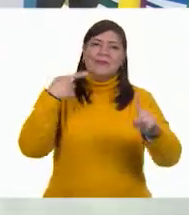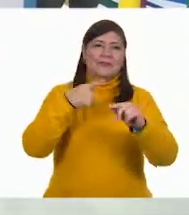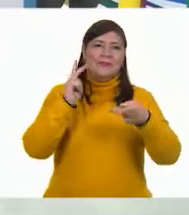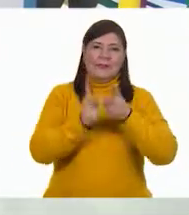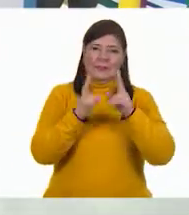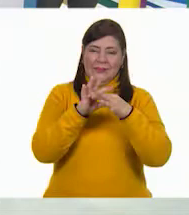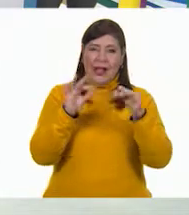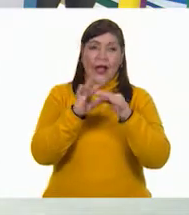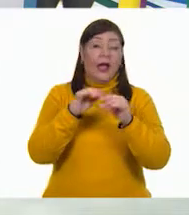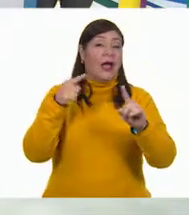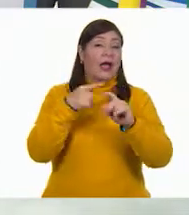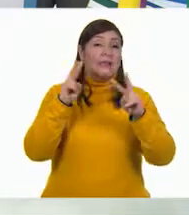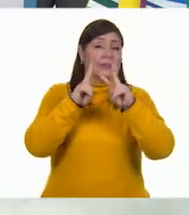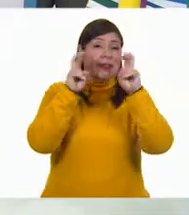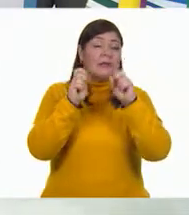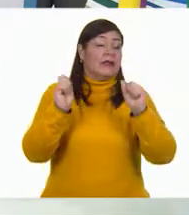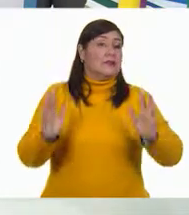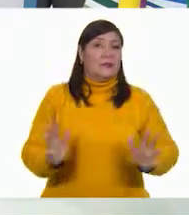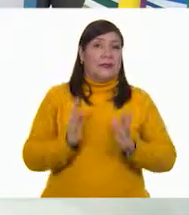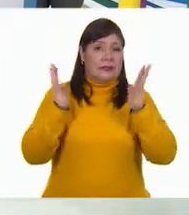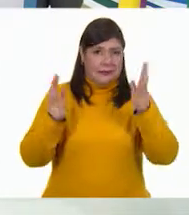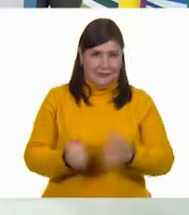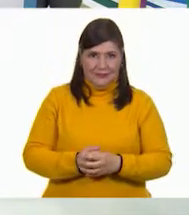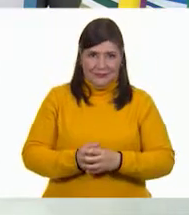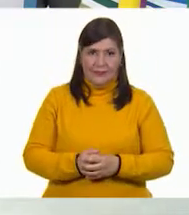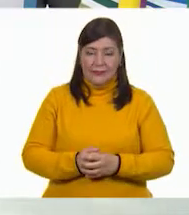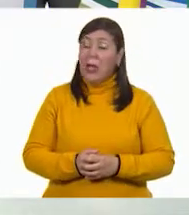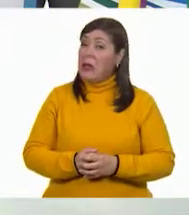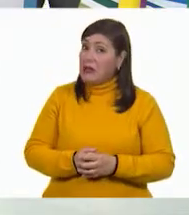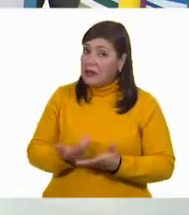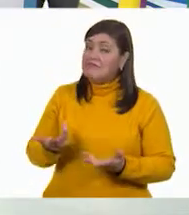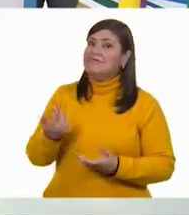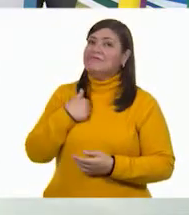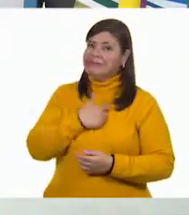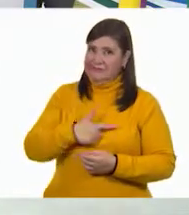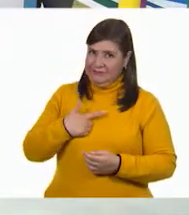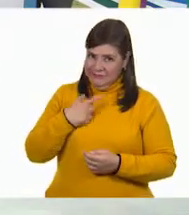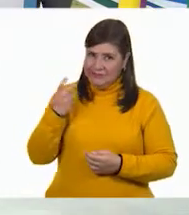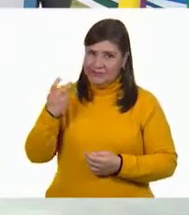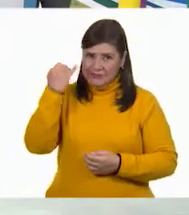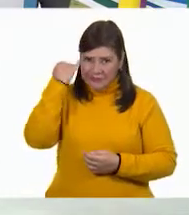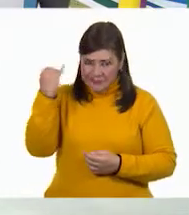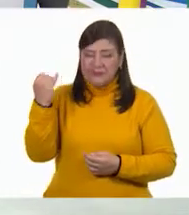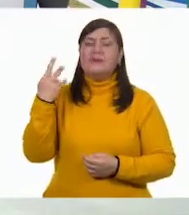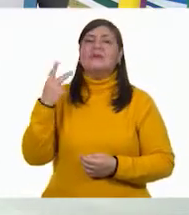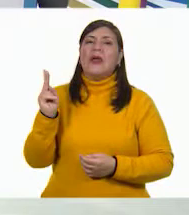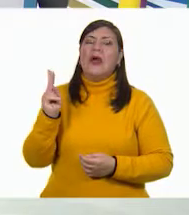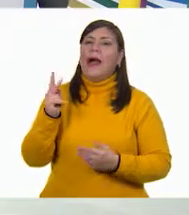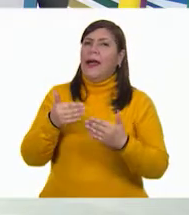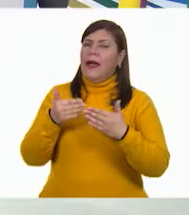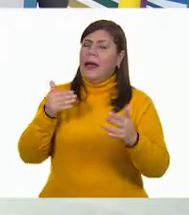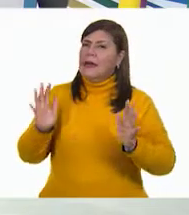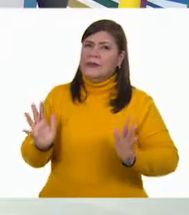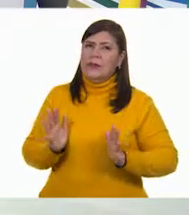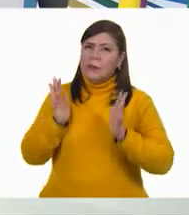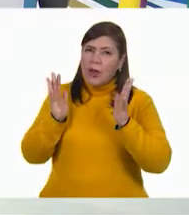la sorpresa. Muy bien. Me encanta esa idea. Pero antes de ir con la sorpresa y todo lo que nos tengas